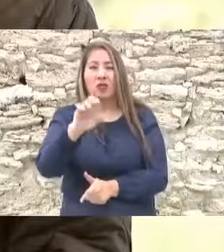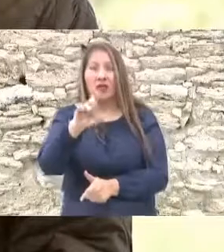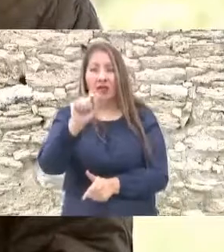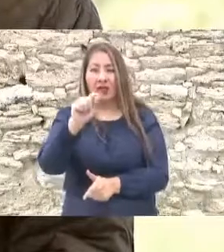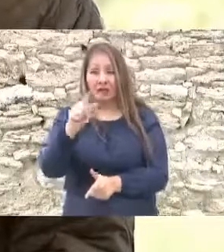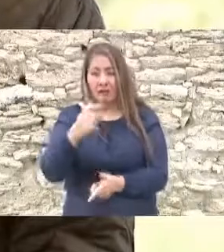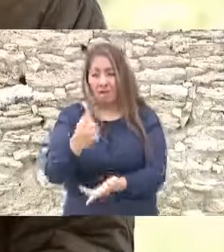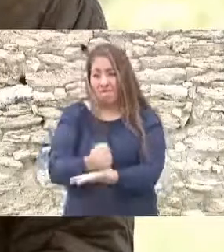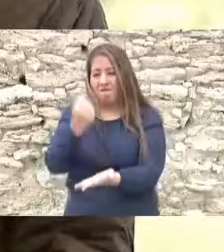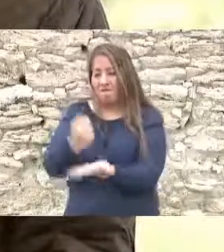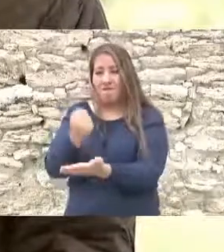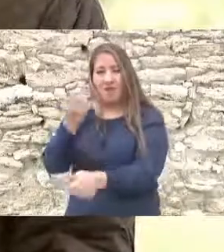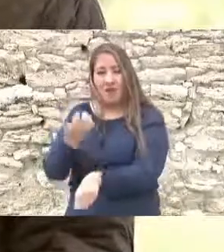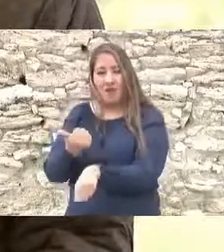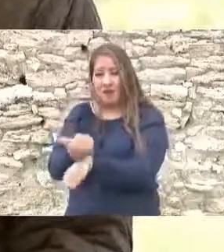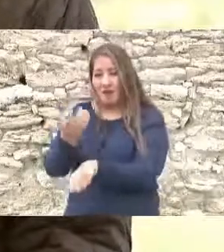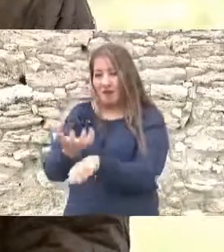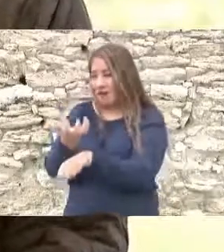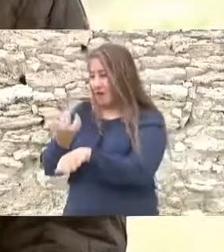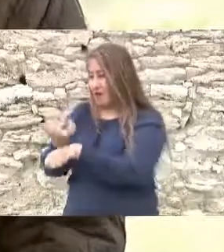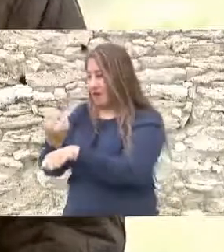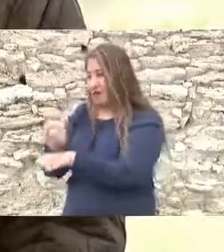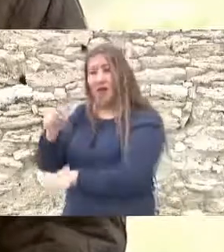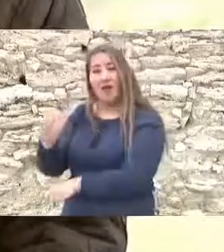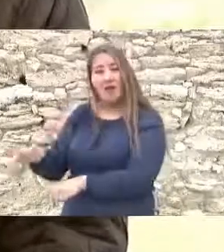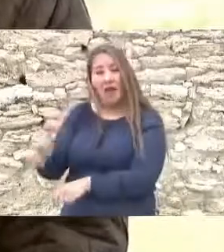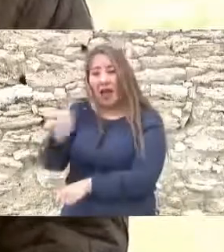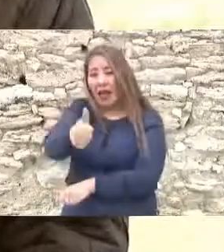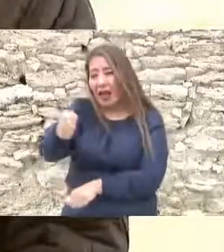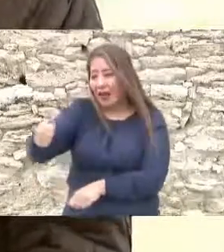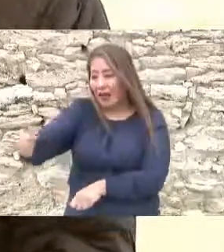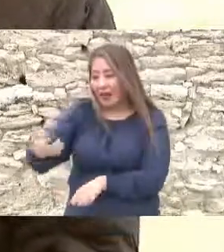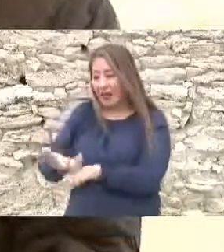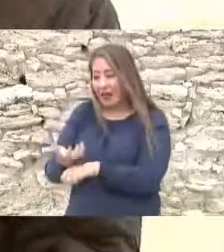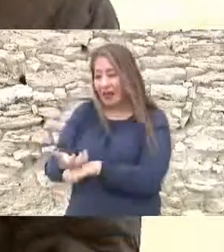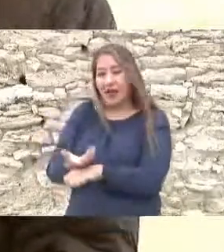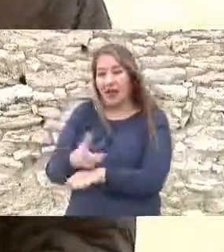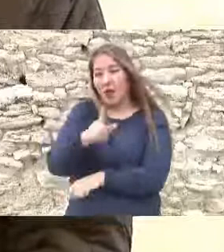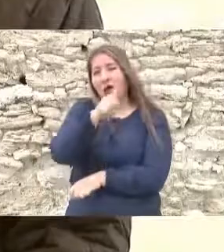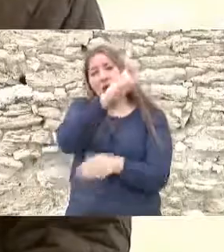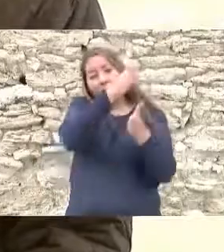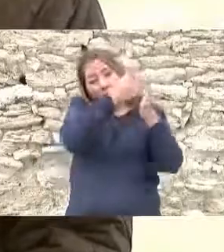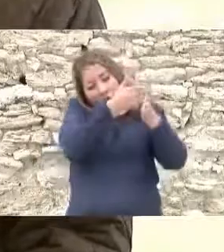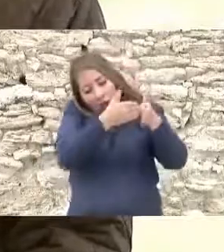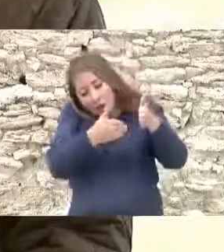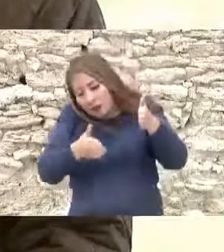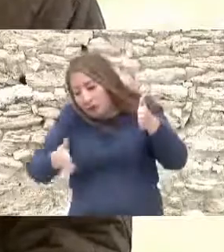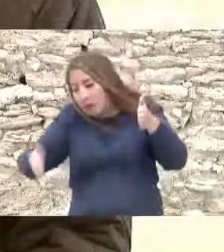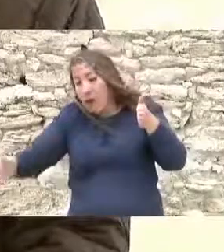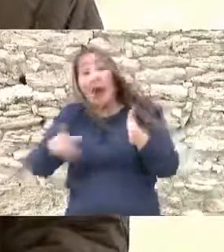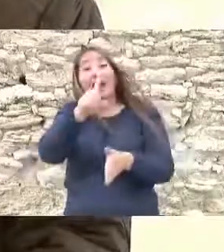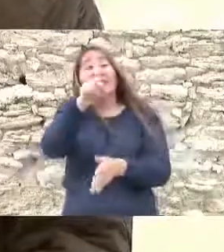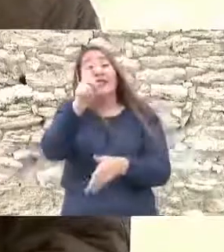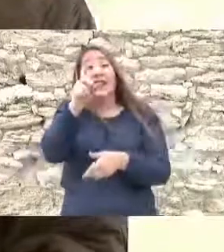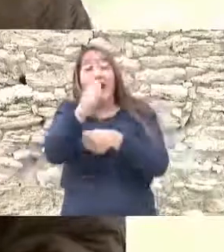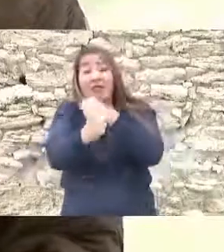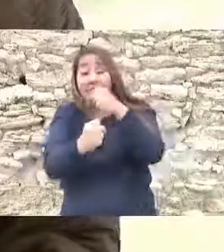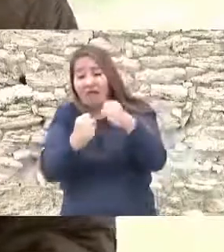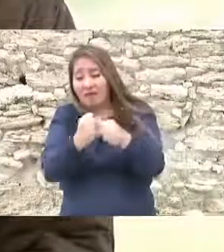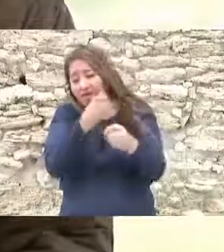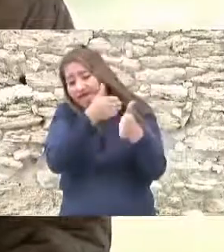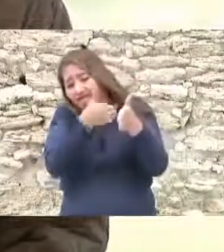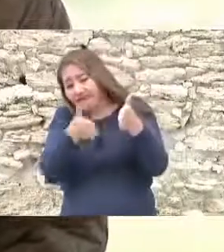decretos en cada estado para abolir la esclavitud 100 años después y esto